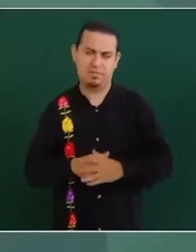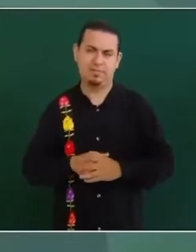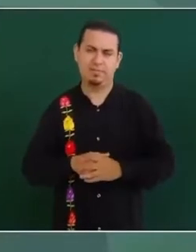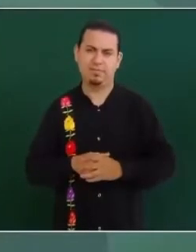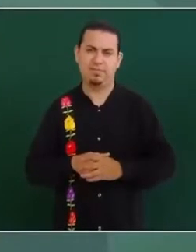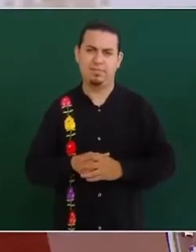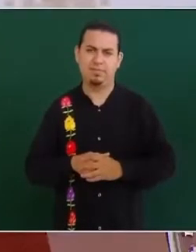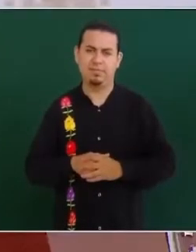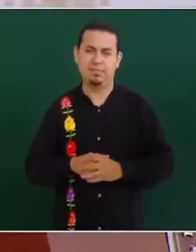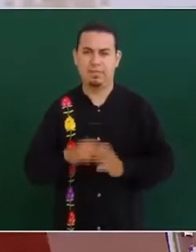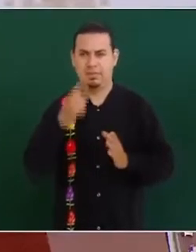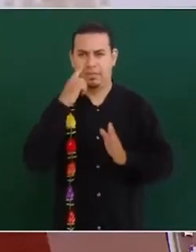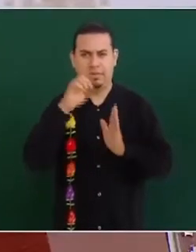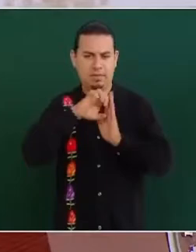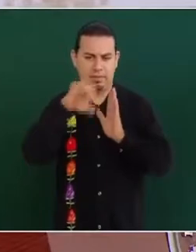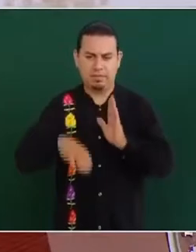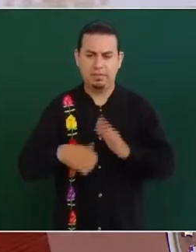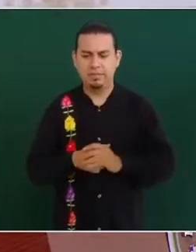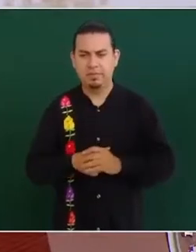Por ejemplo,